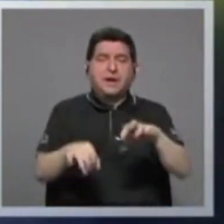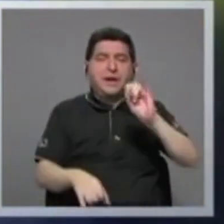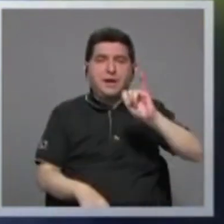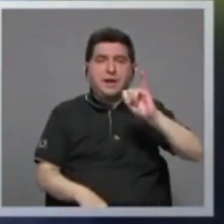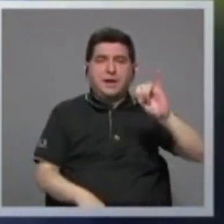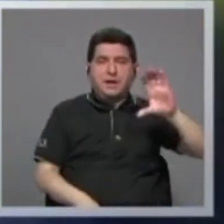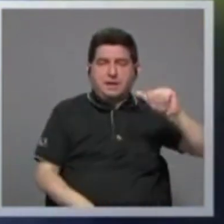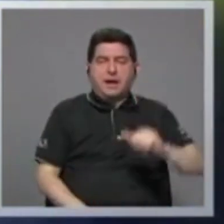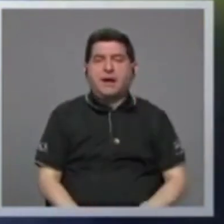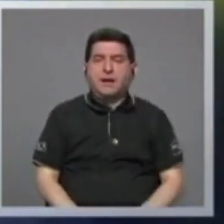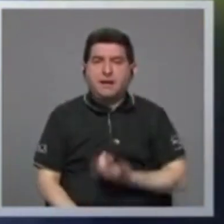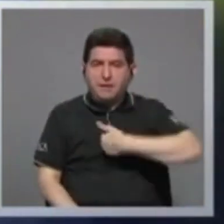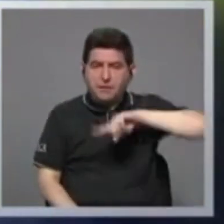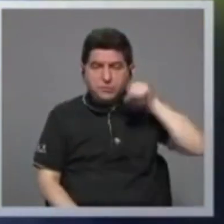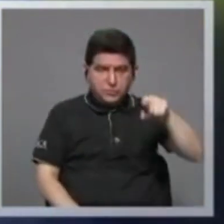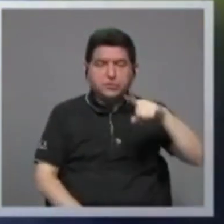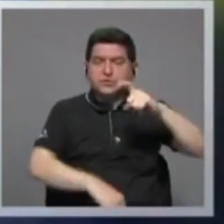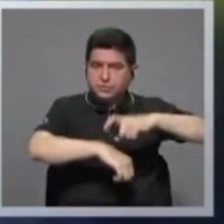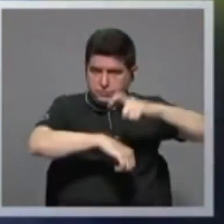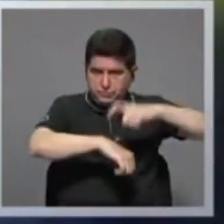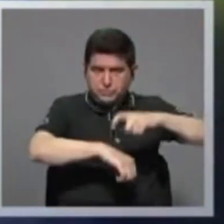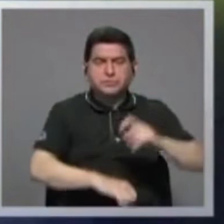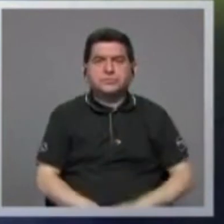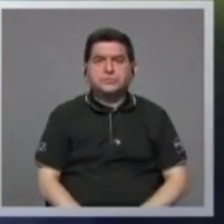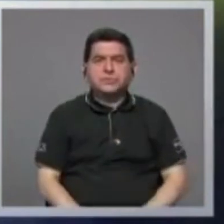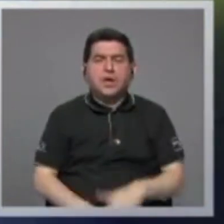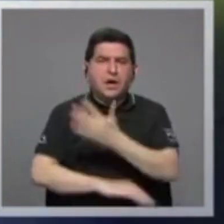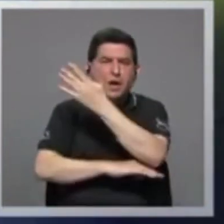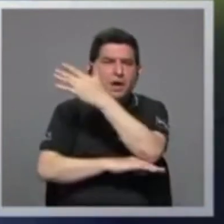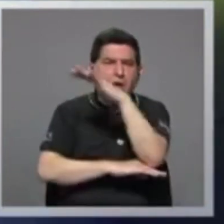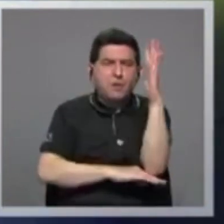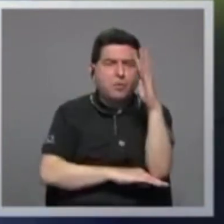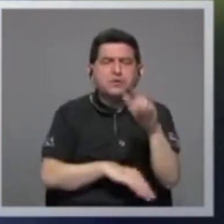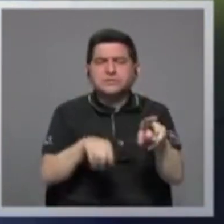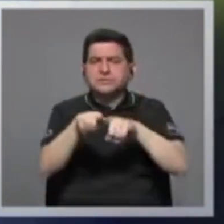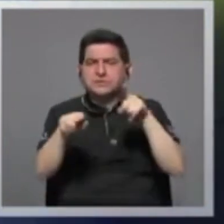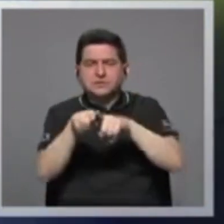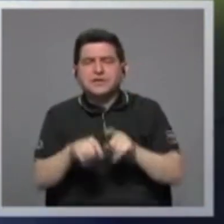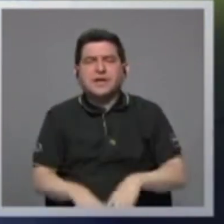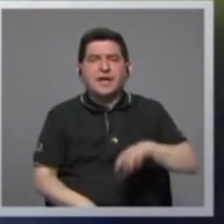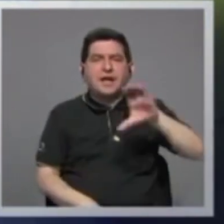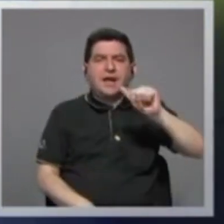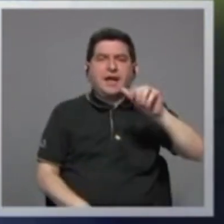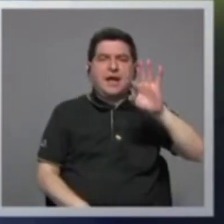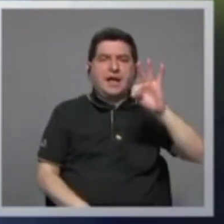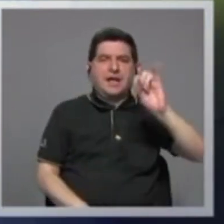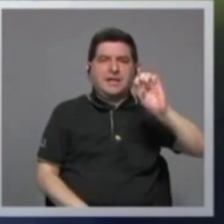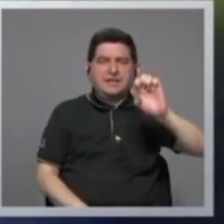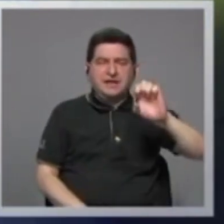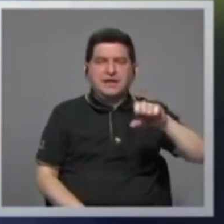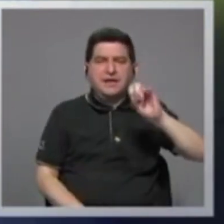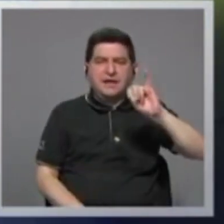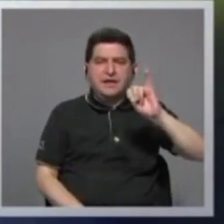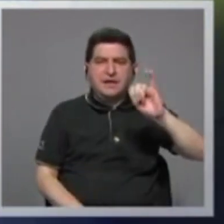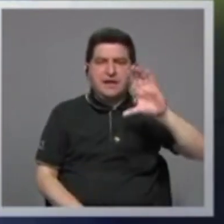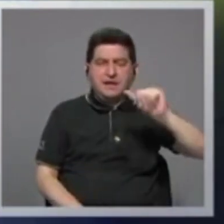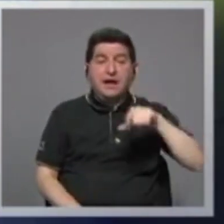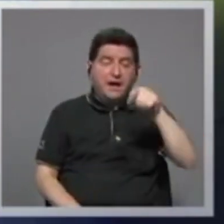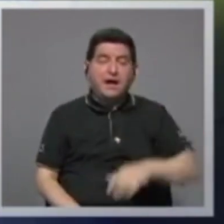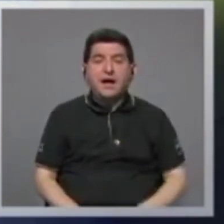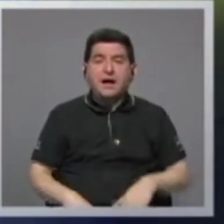a estar lanzando en esa fecha el bosque de la hermandad CATI e ICA, donde va a haber senderos